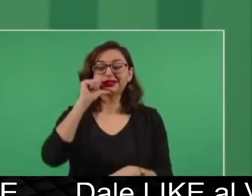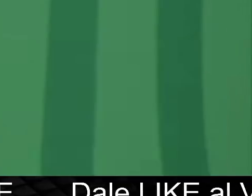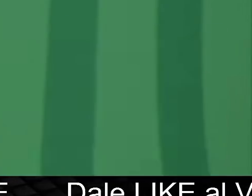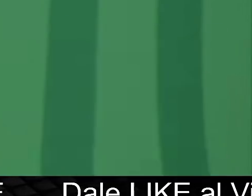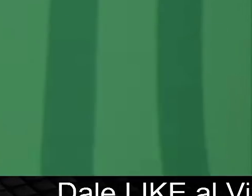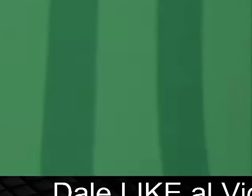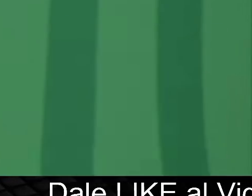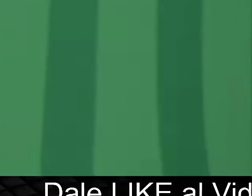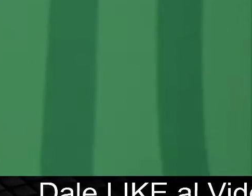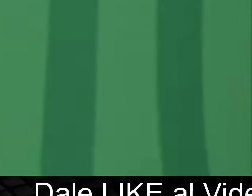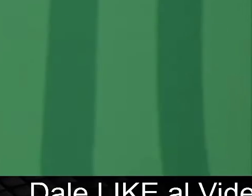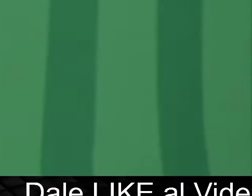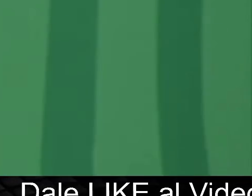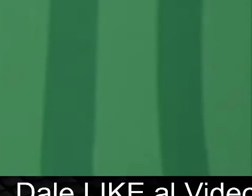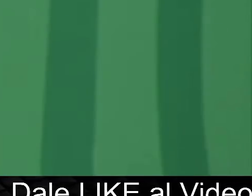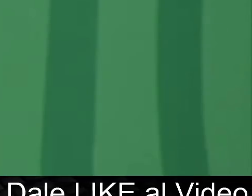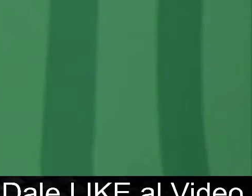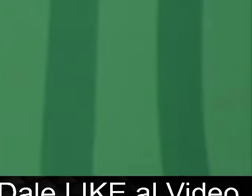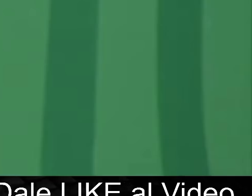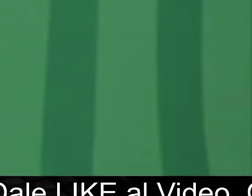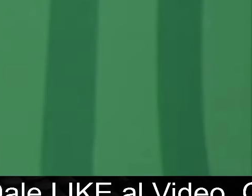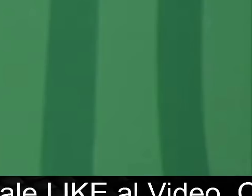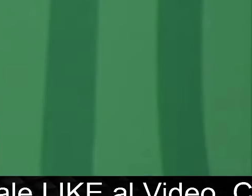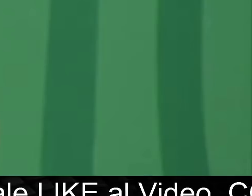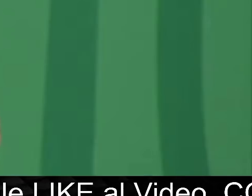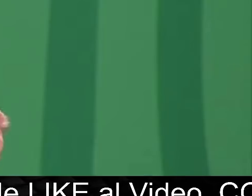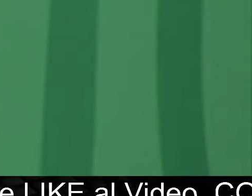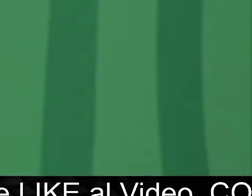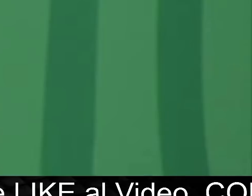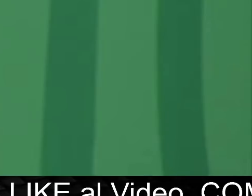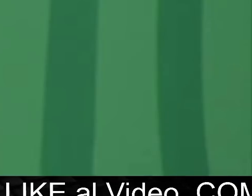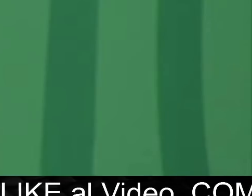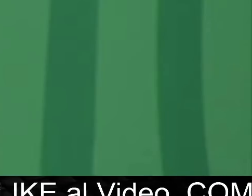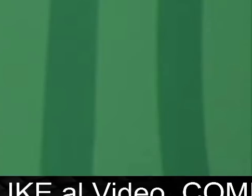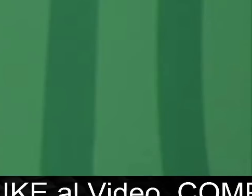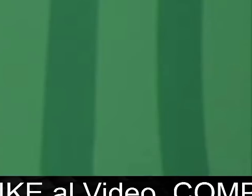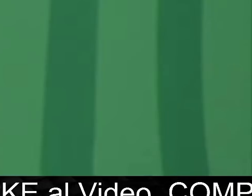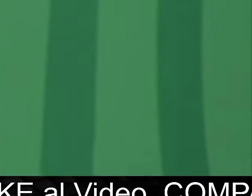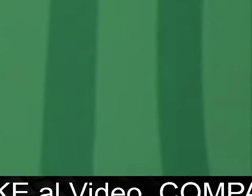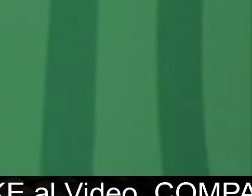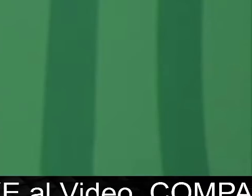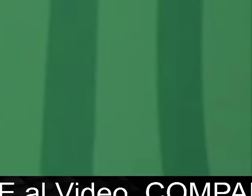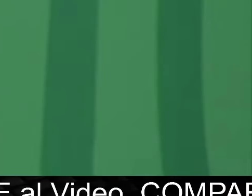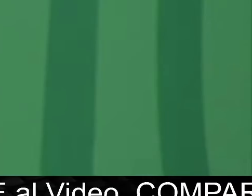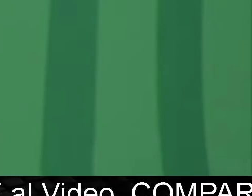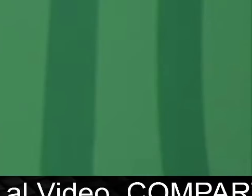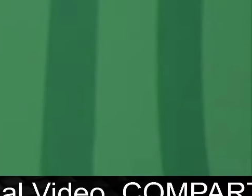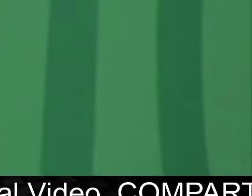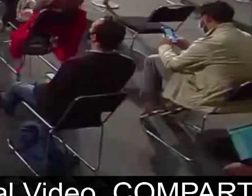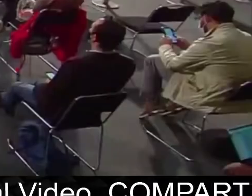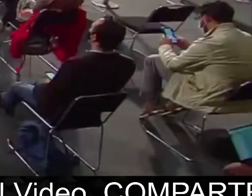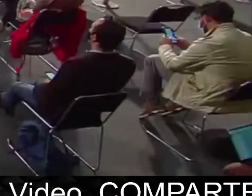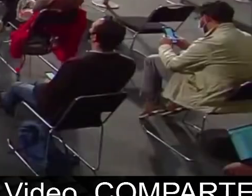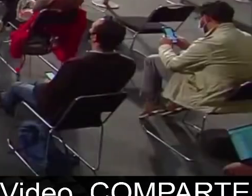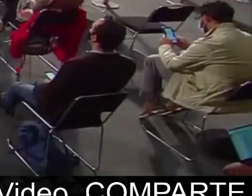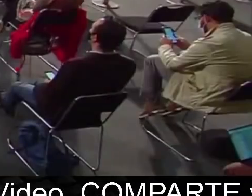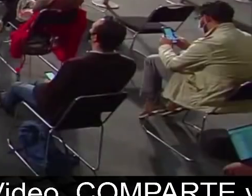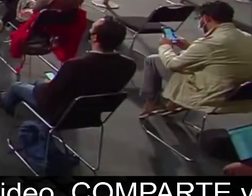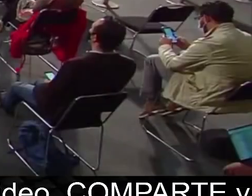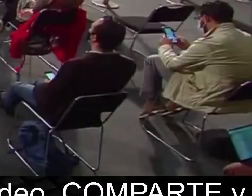Bueno, vean el caso de los reclusorios y así muchos otros casos. Entonces,